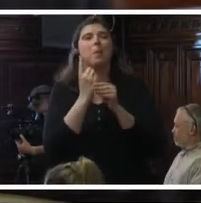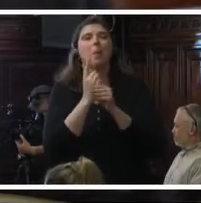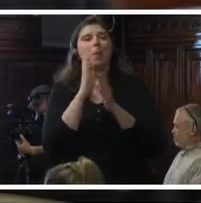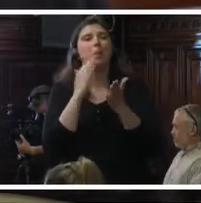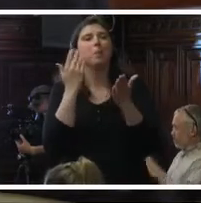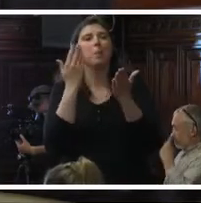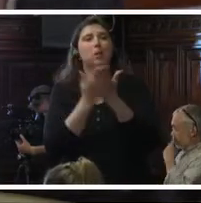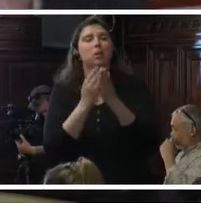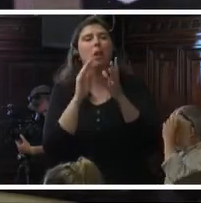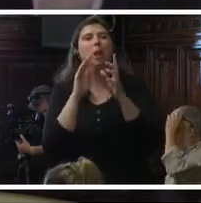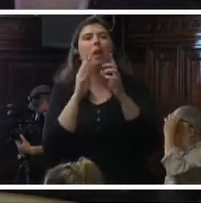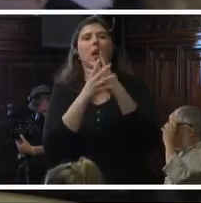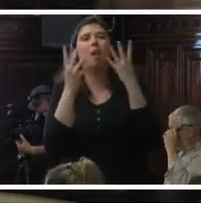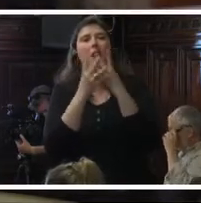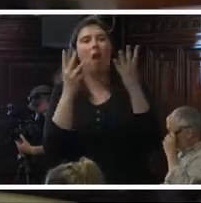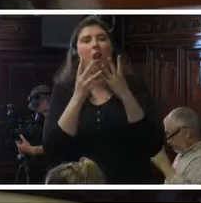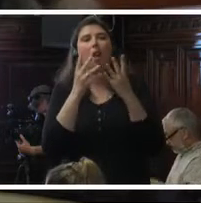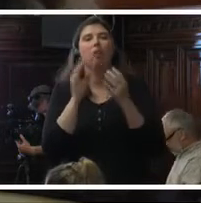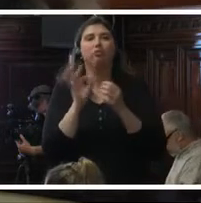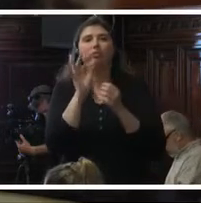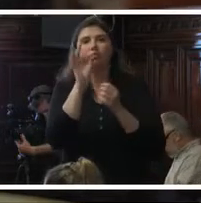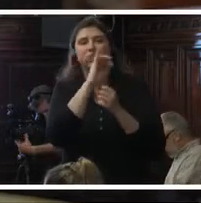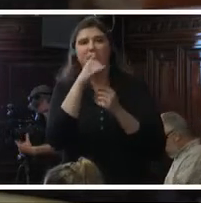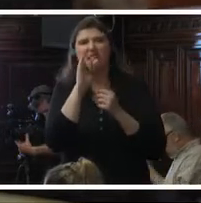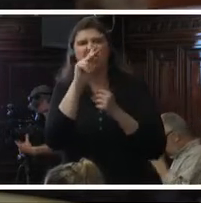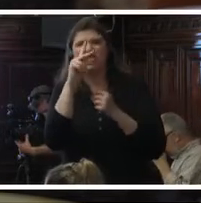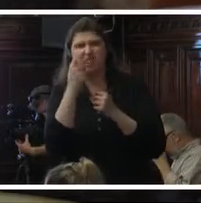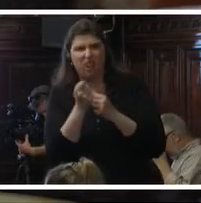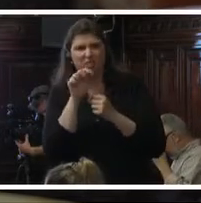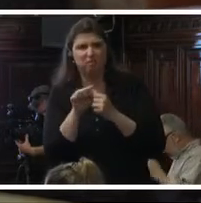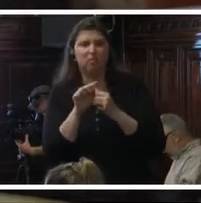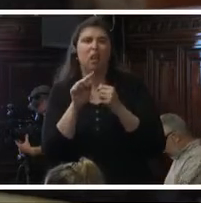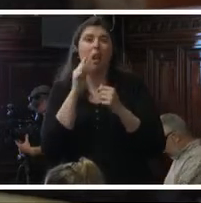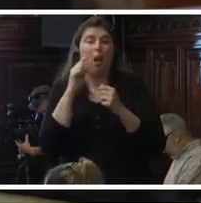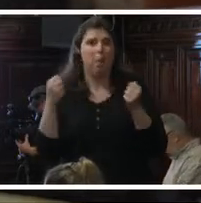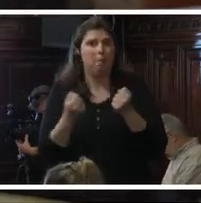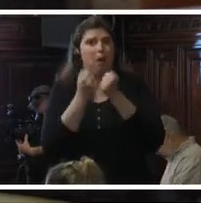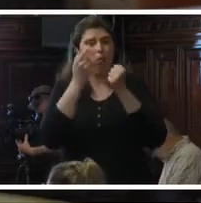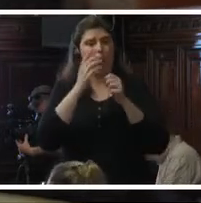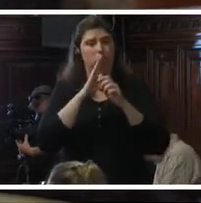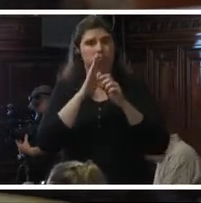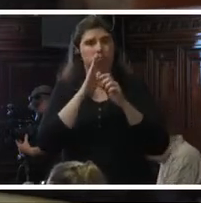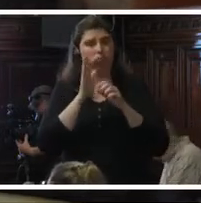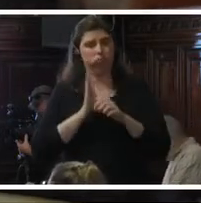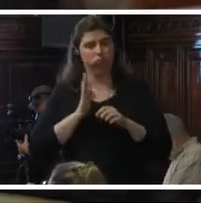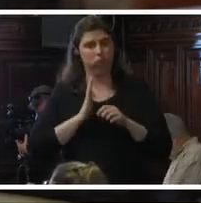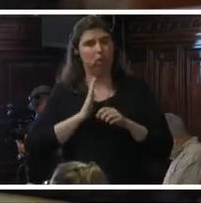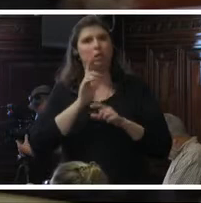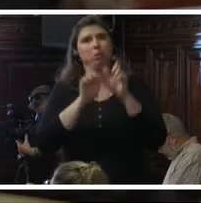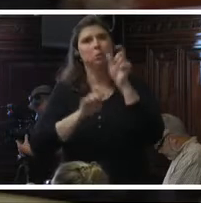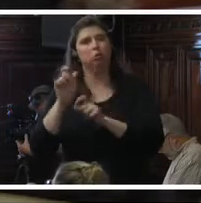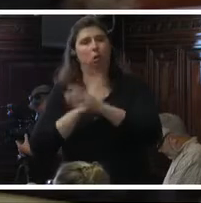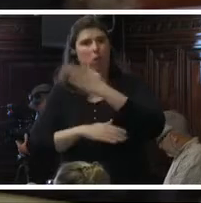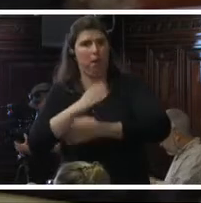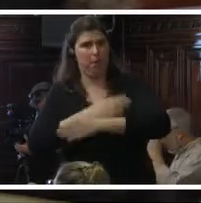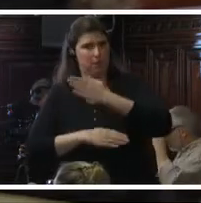del contexto general de Zika y su impacto en la salud reproductiva de las mujeres y las personas con discapacidad. Posteriormente, mis colegas harán